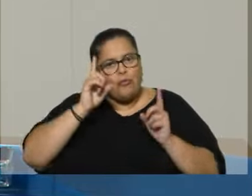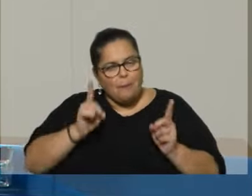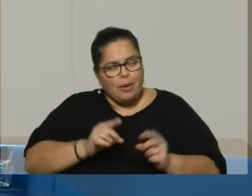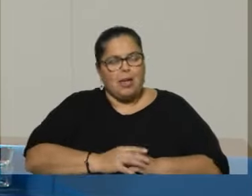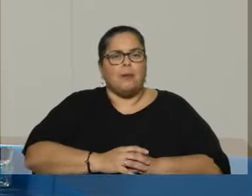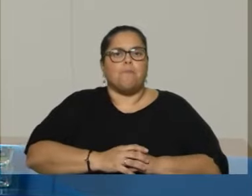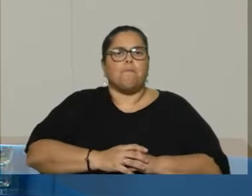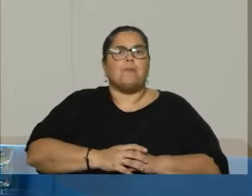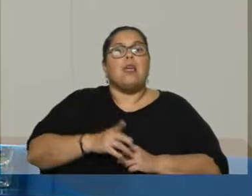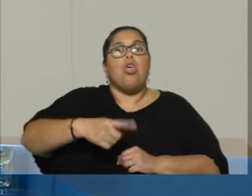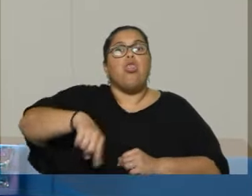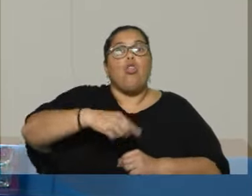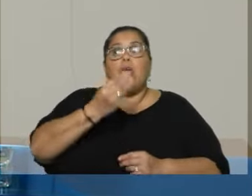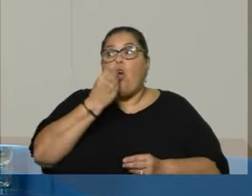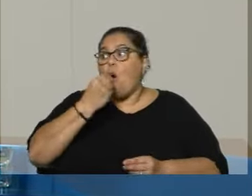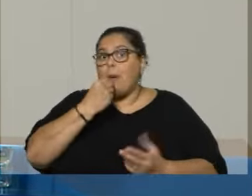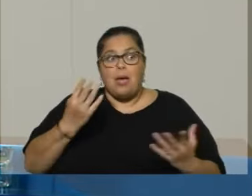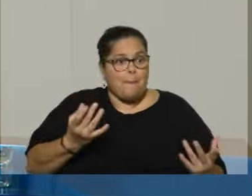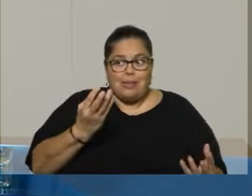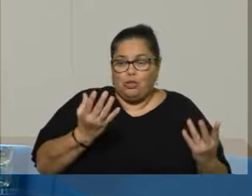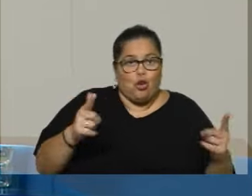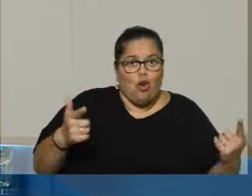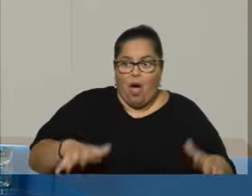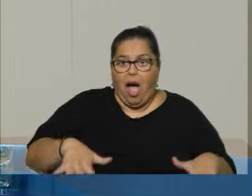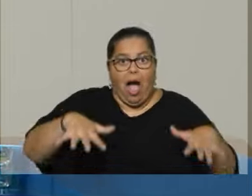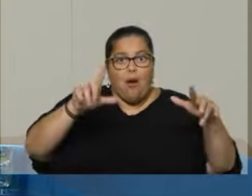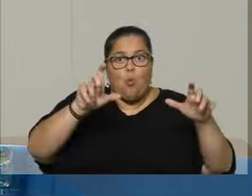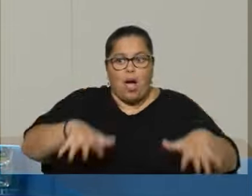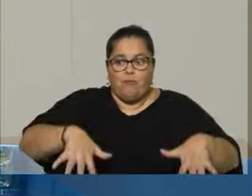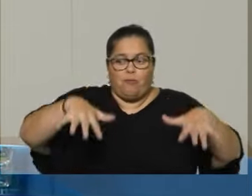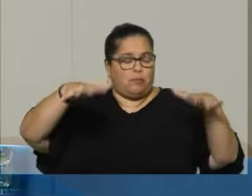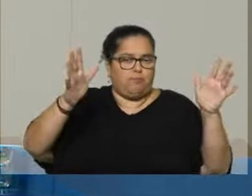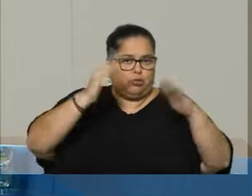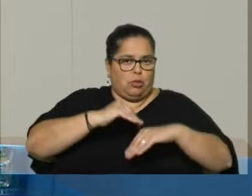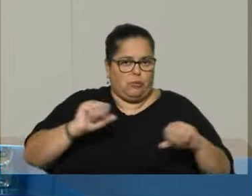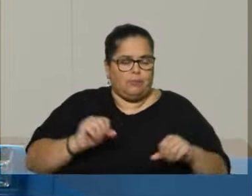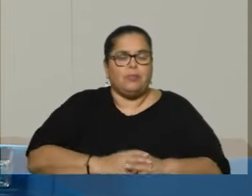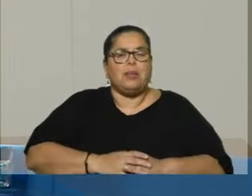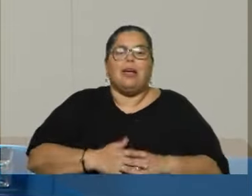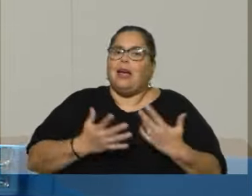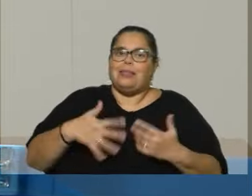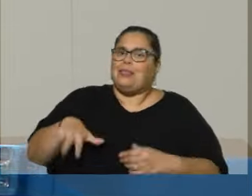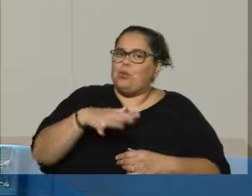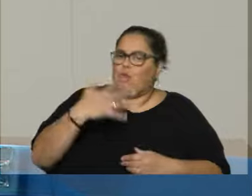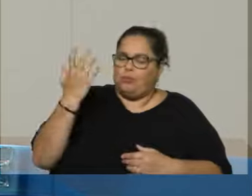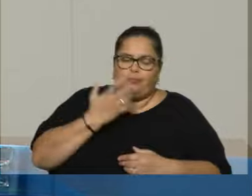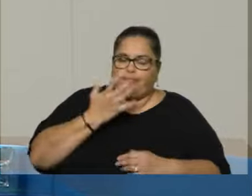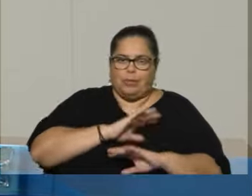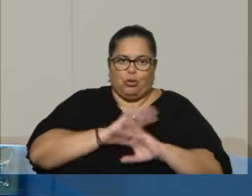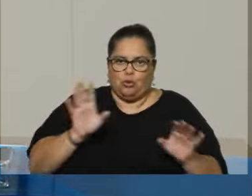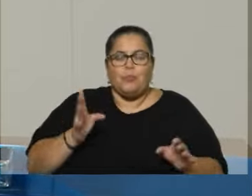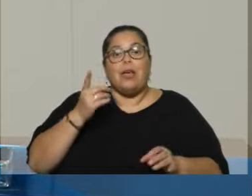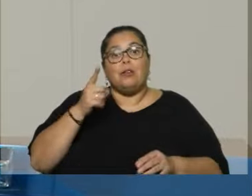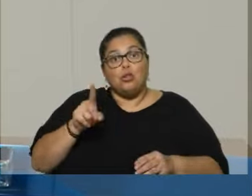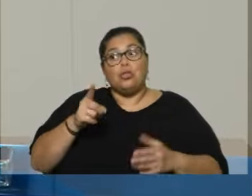o sea, lugar para pastoreo complicado. Comunicaciones cortadas. El panorama realmente es desolador. Y entonces, con todo esto sobre la